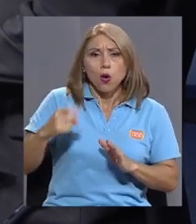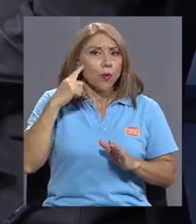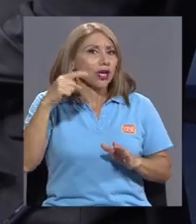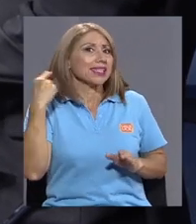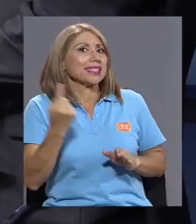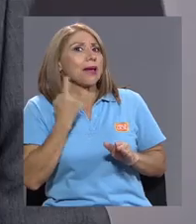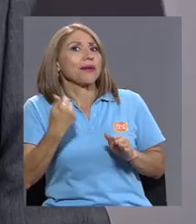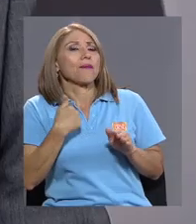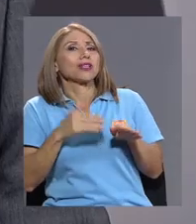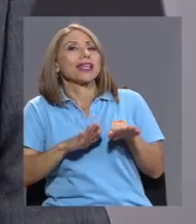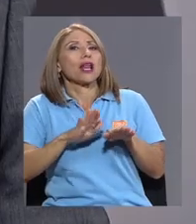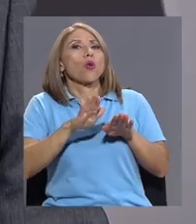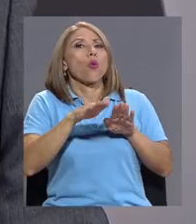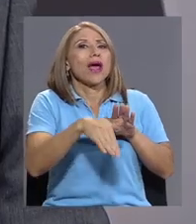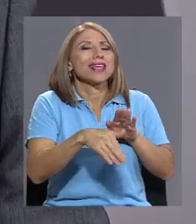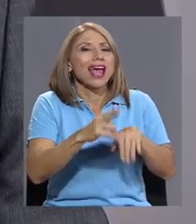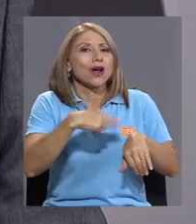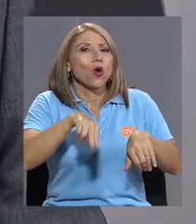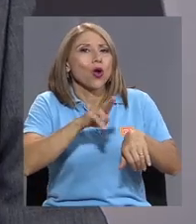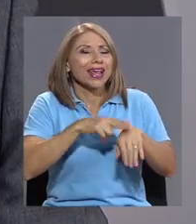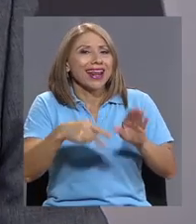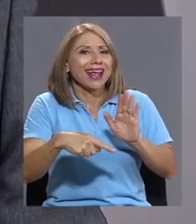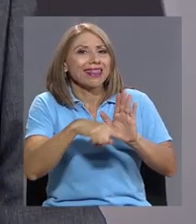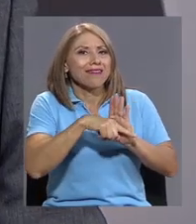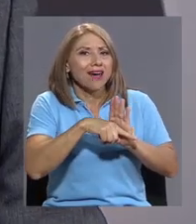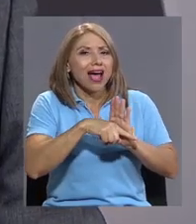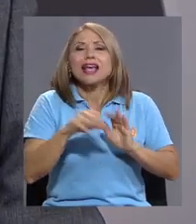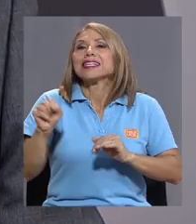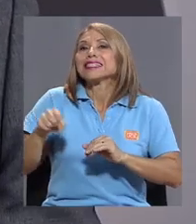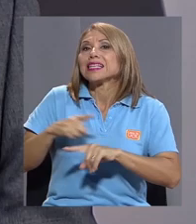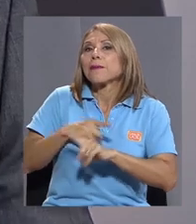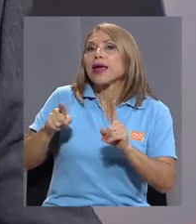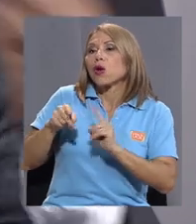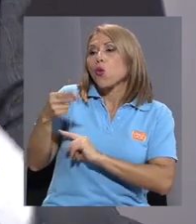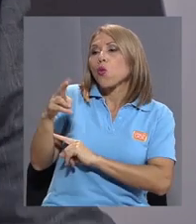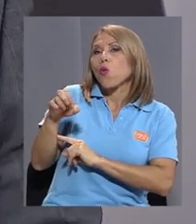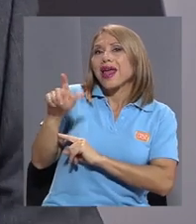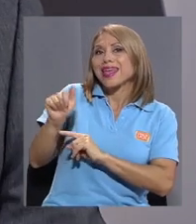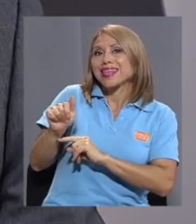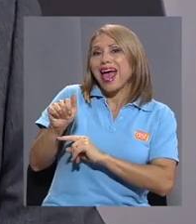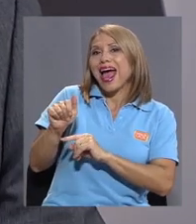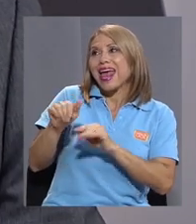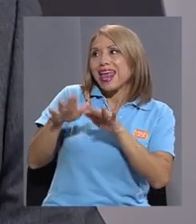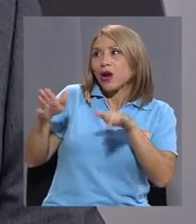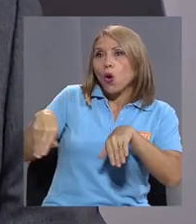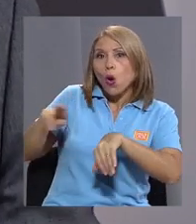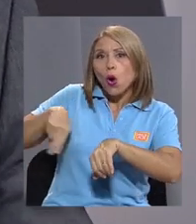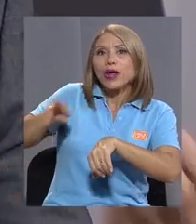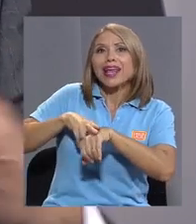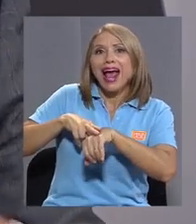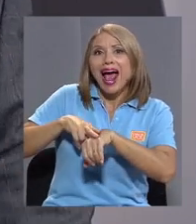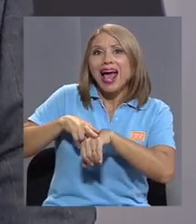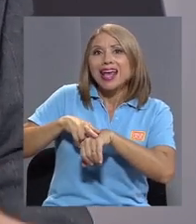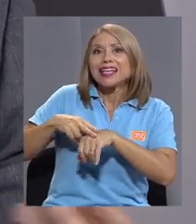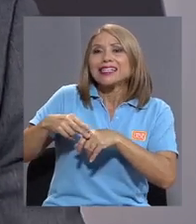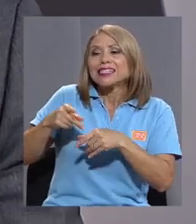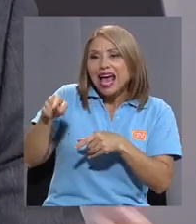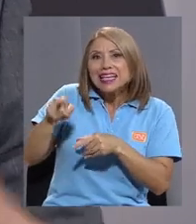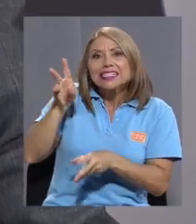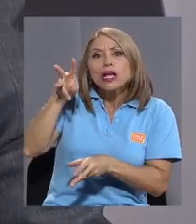huella ecológica negativa. Sí, lo que está sucediendo es que también en la huella ecológica se contabiliza lo que usted exporta. Entonces, usted importa